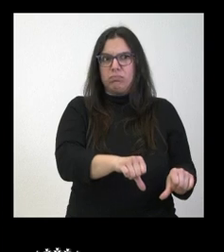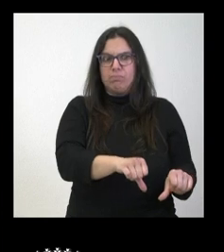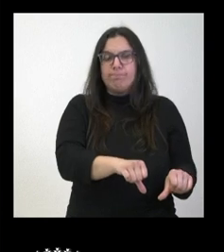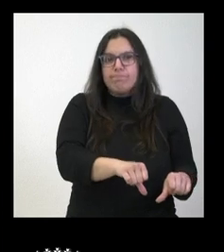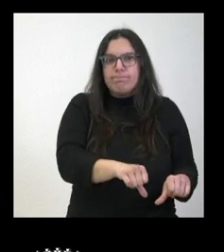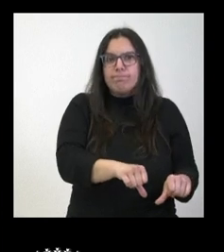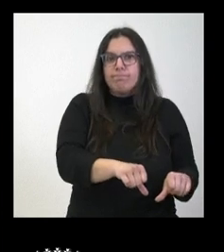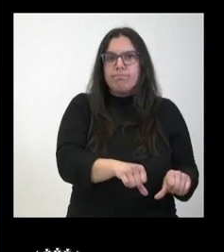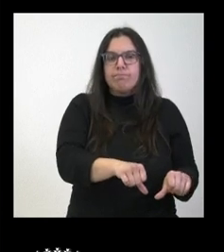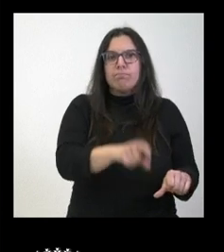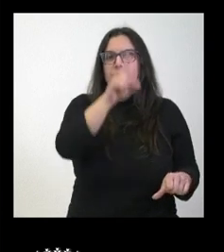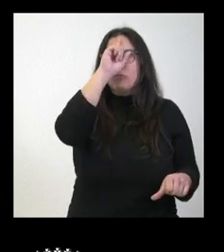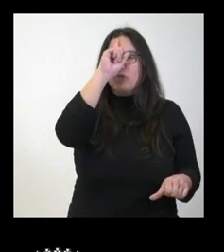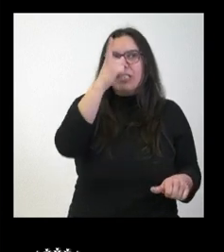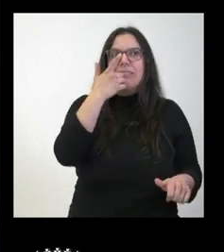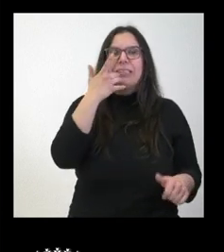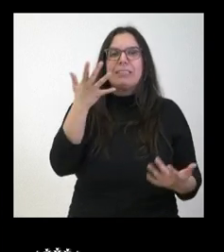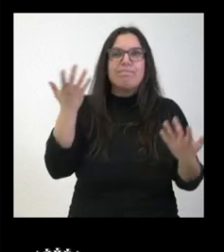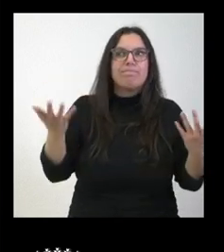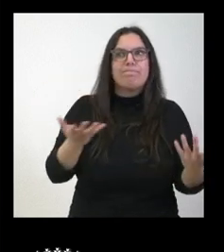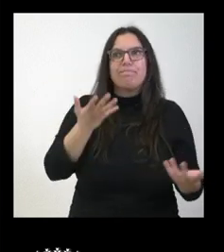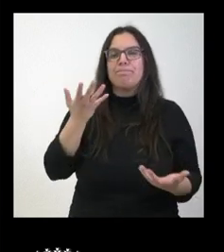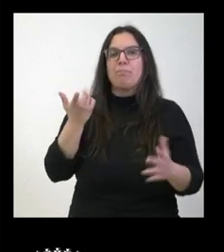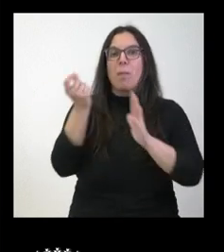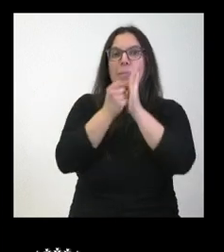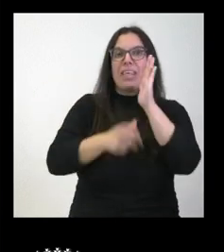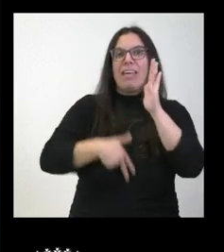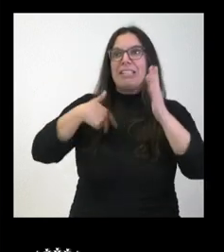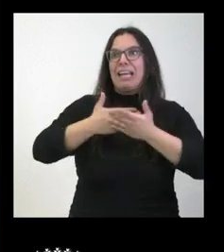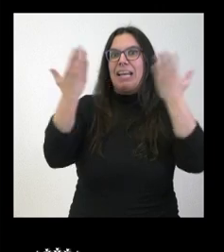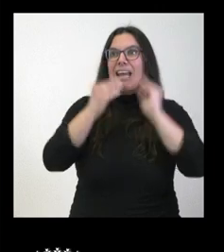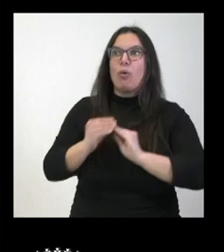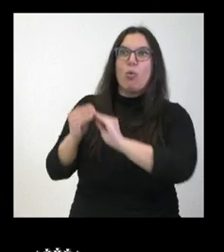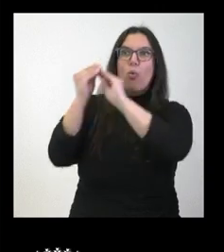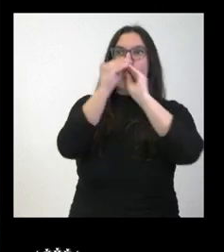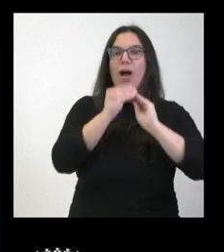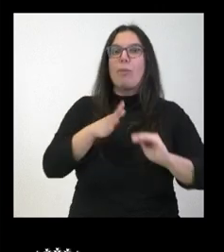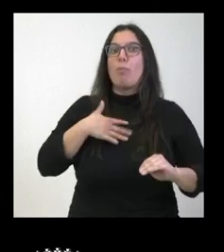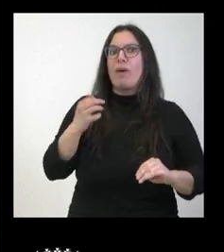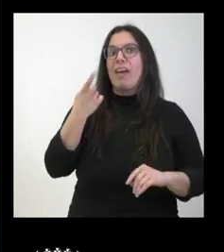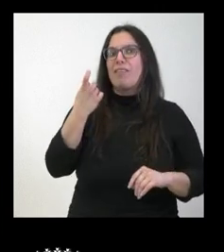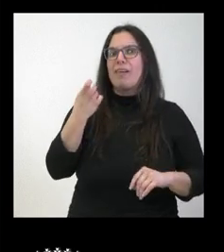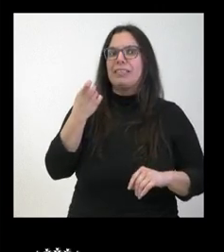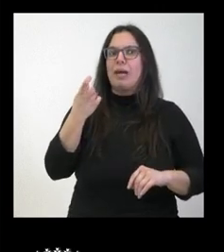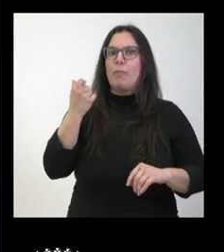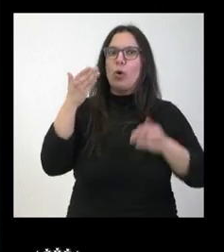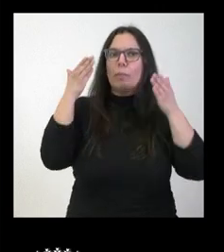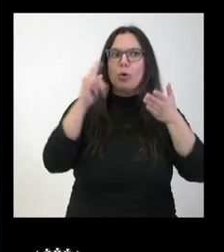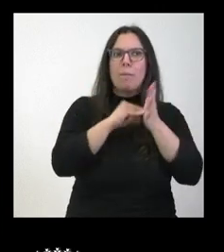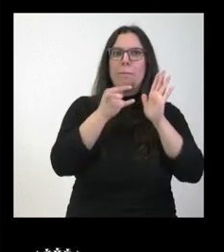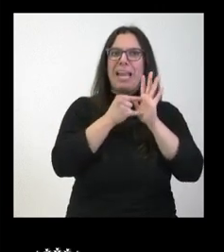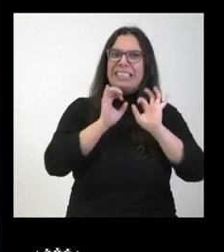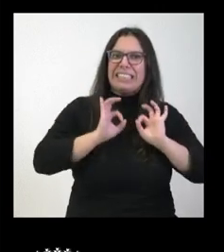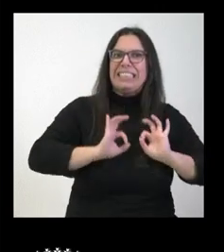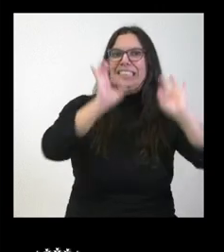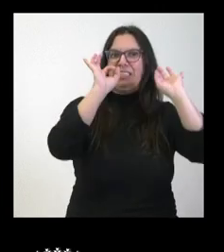aparte de las medidas generales o comunes, no habría que hacer un plan de choque o algo con